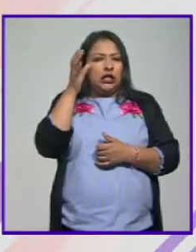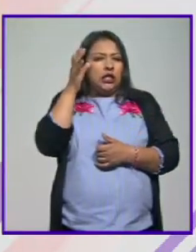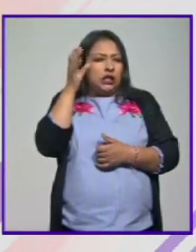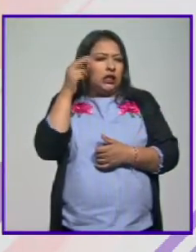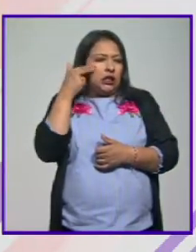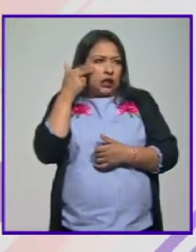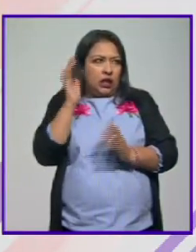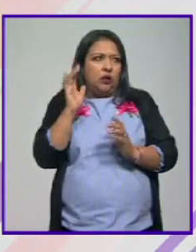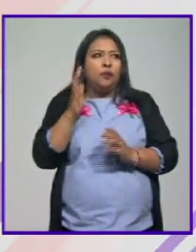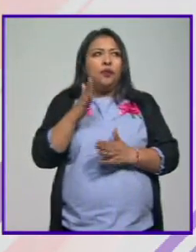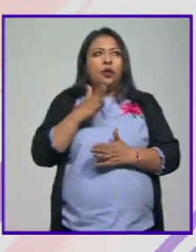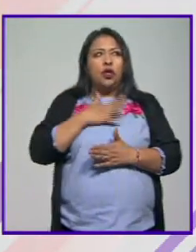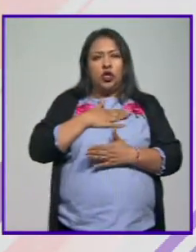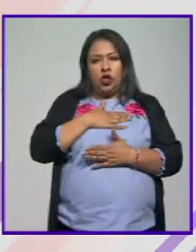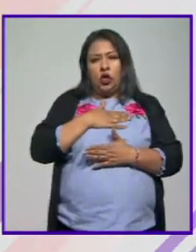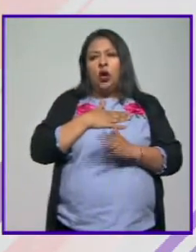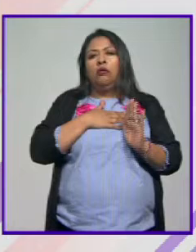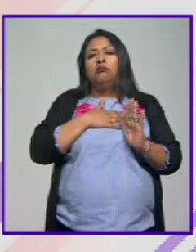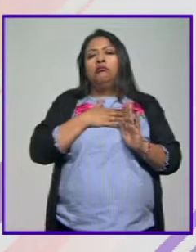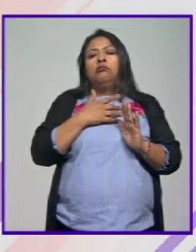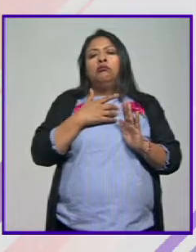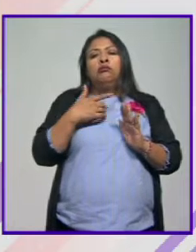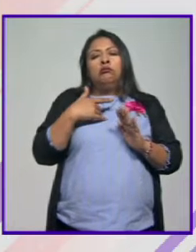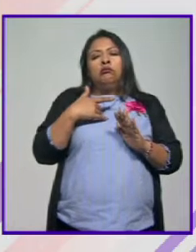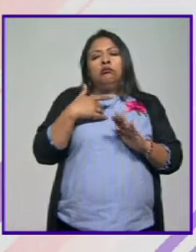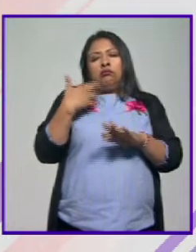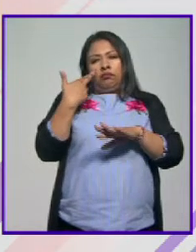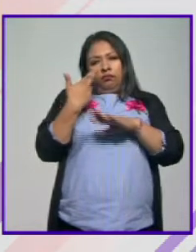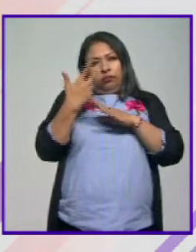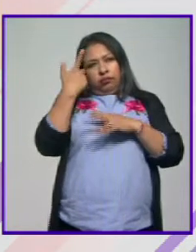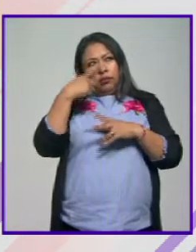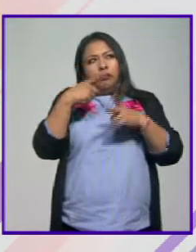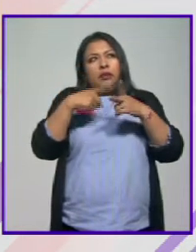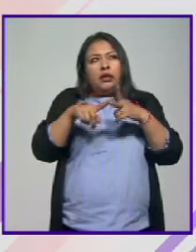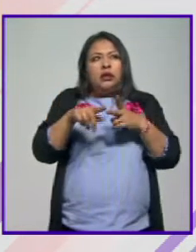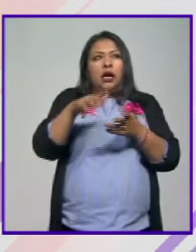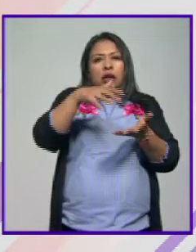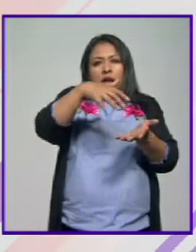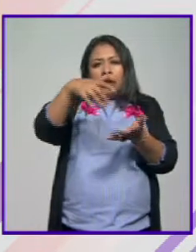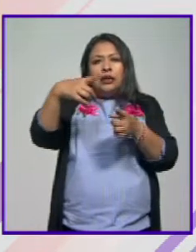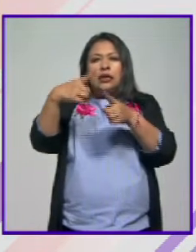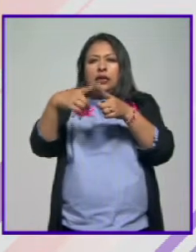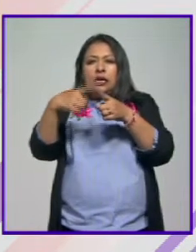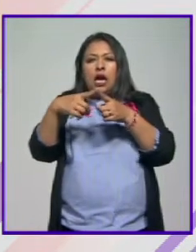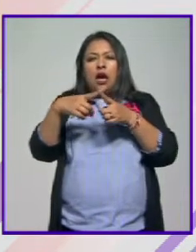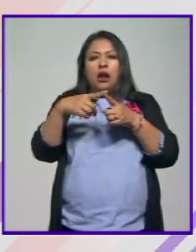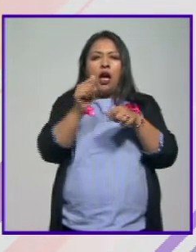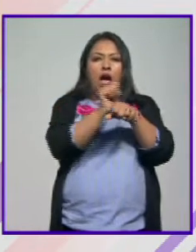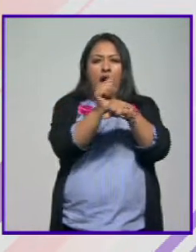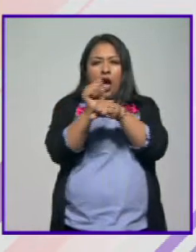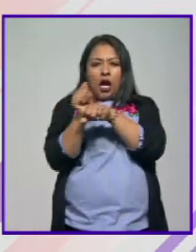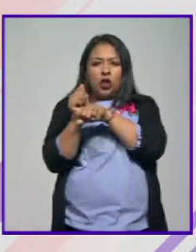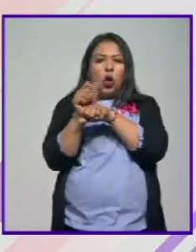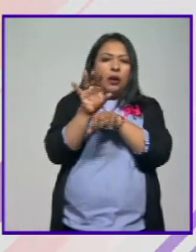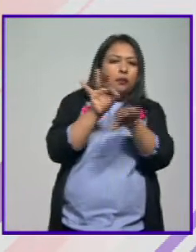cuando yo me puse a la tarea de empezar a conjuntar el elenco y me puse a investigar qué